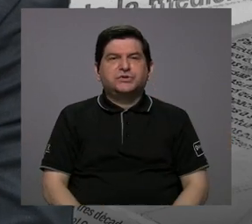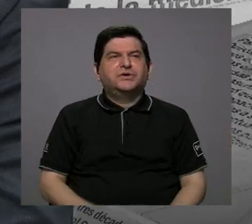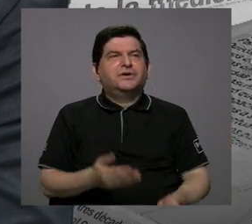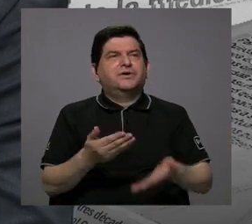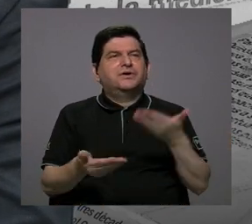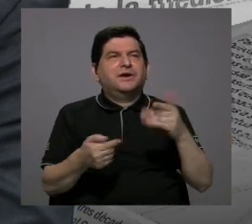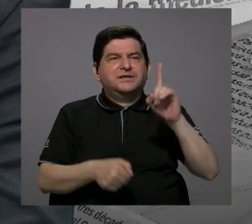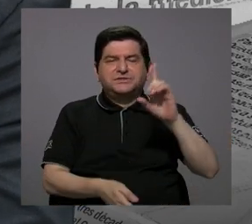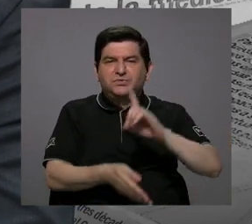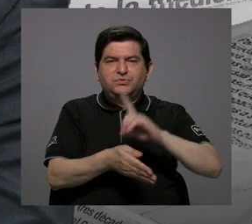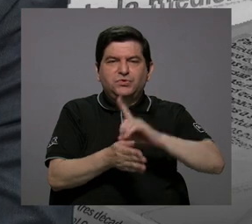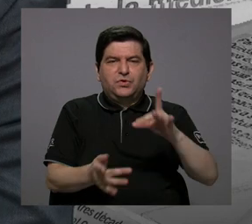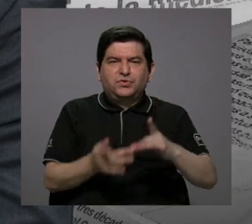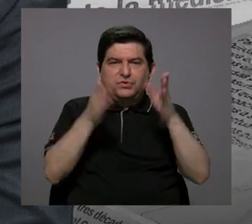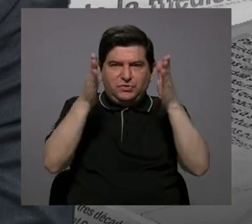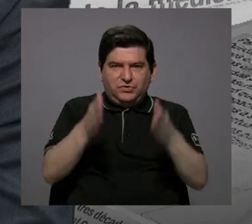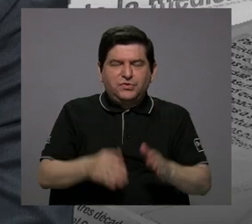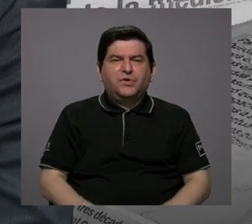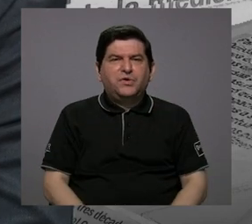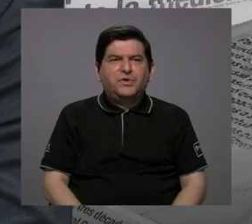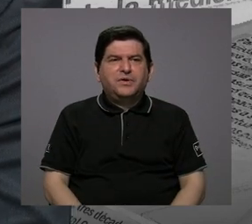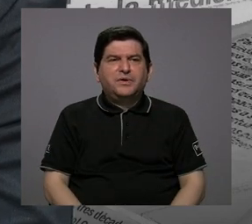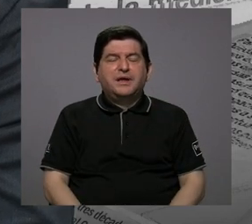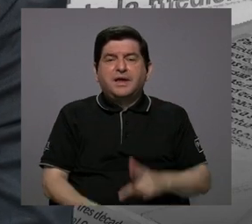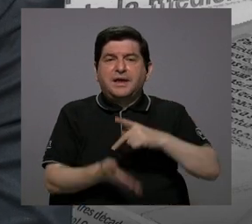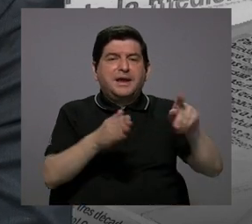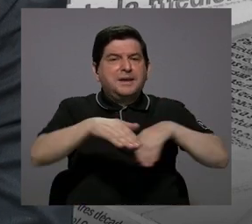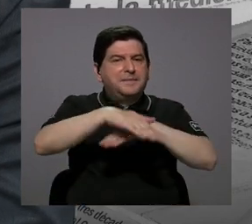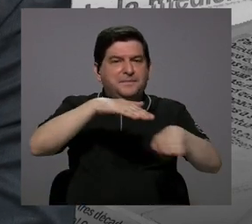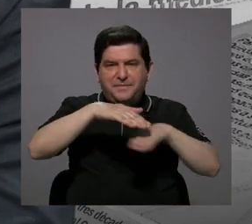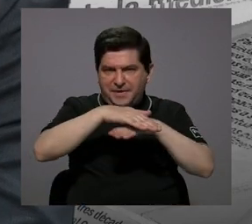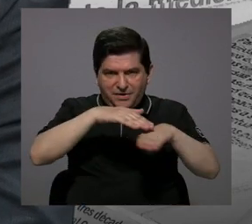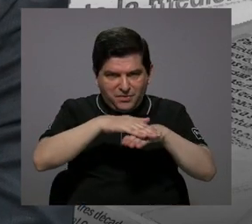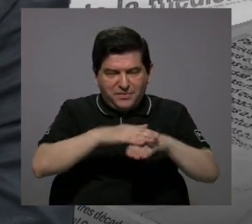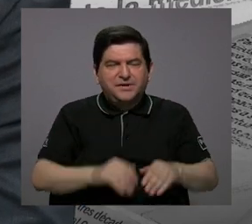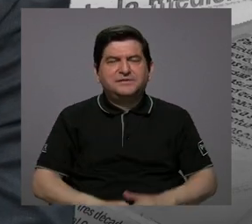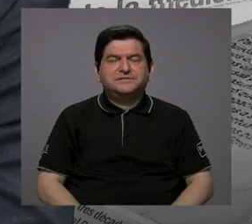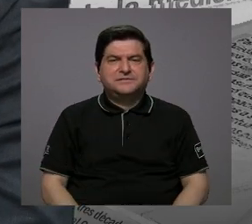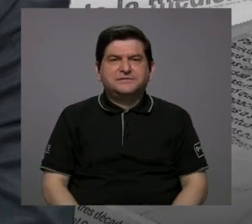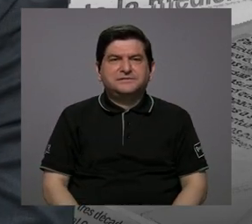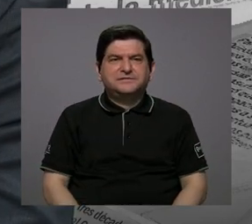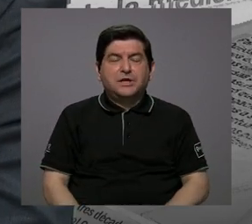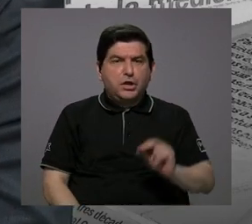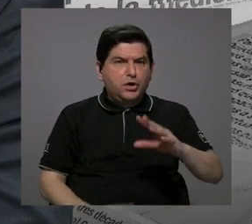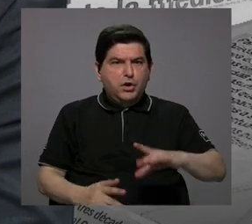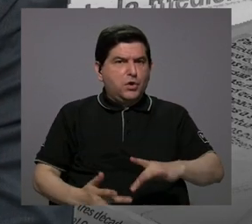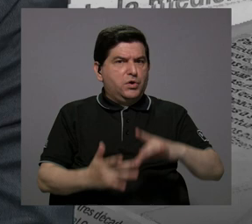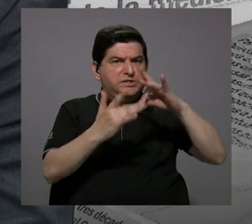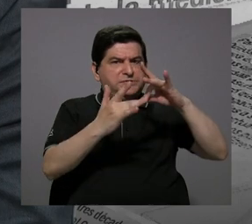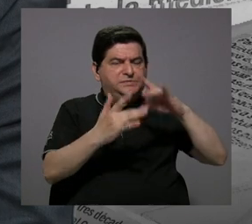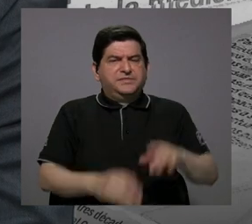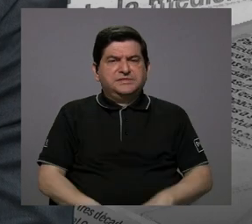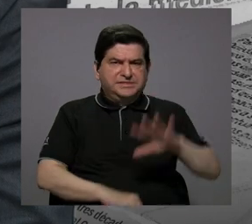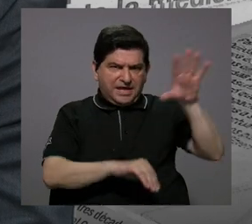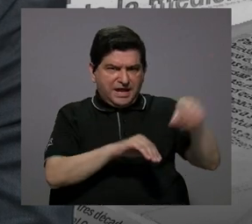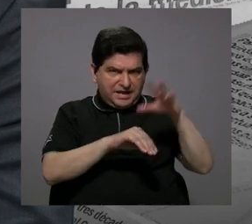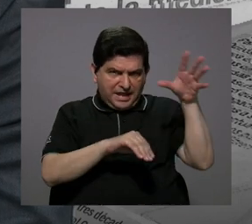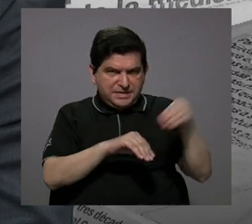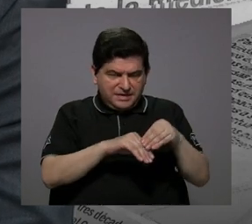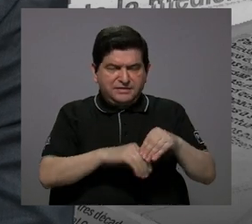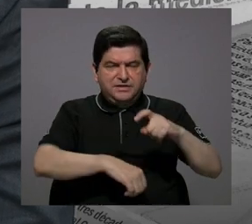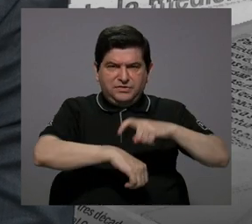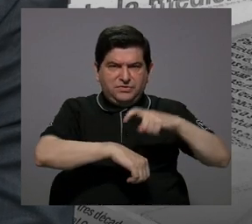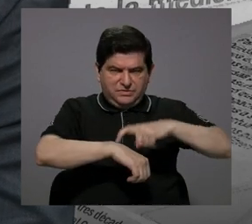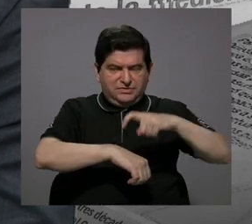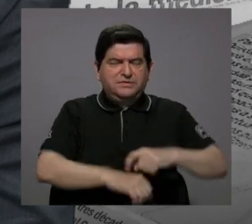un médico especialista está ganando su salario base, verdad me refiero, un salario extraordinario con guardias o disponibilidades,